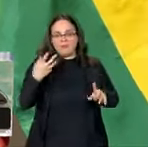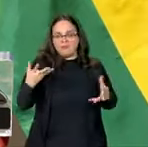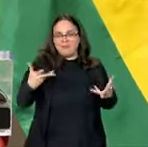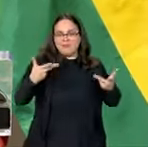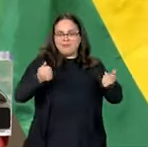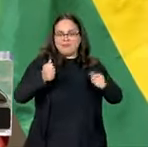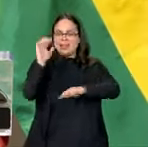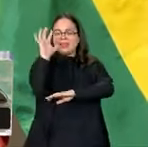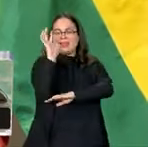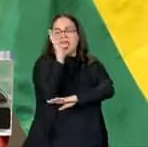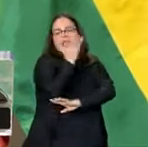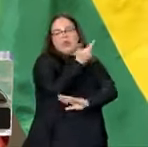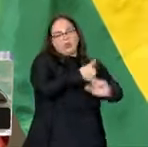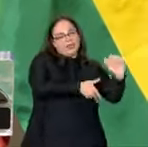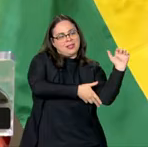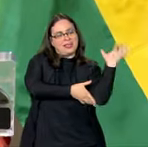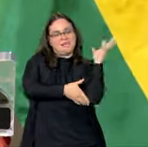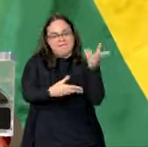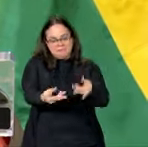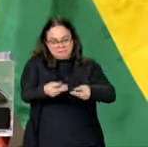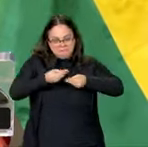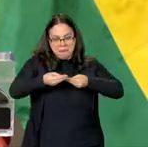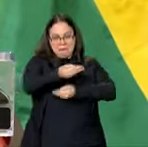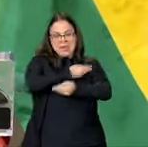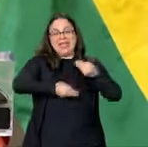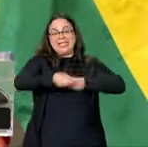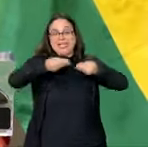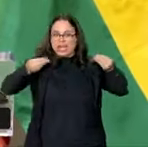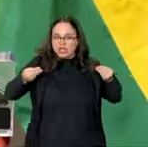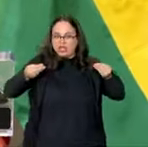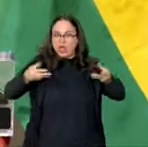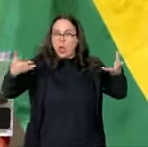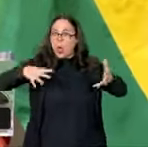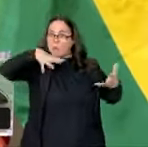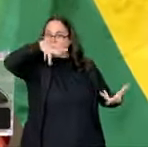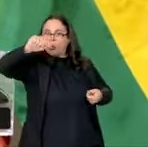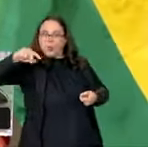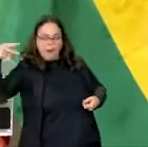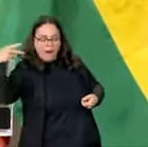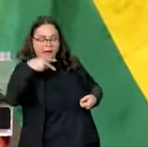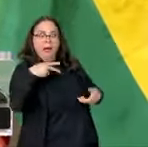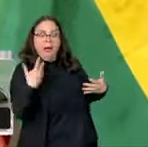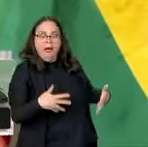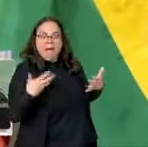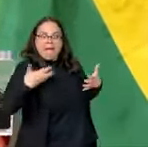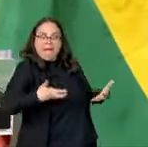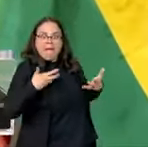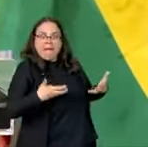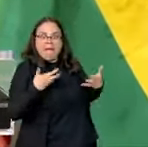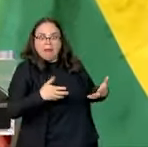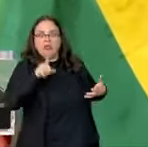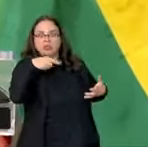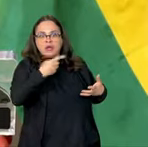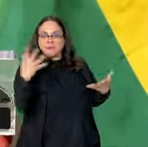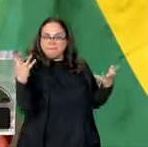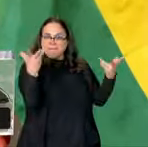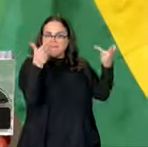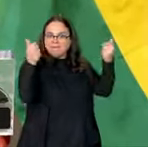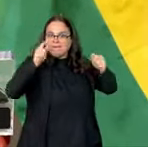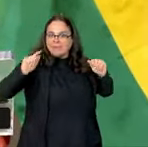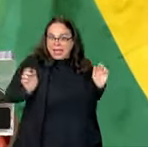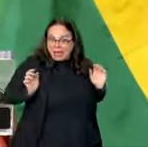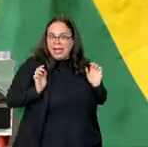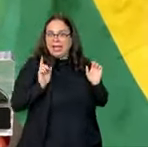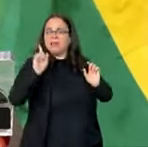naturaleza nos permitió y nos dio de presente que el mundo hoy necesita y que estas riquezas sean